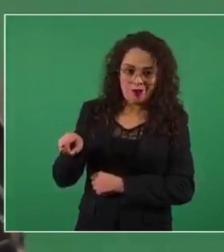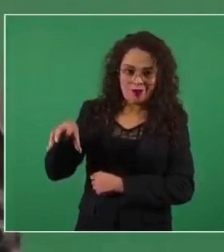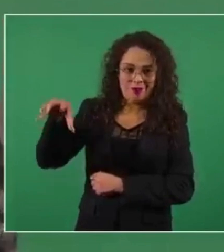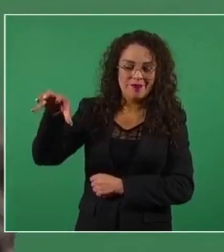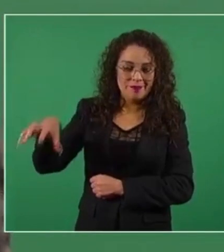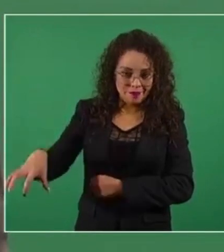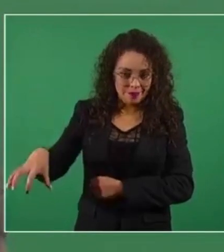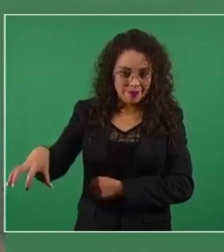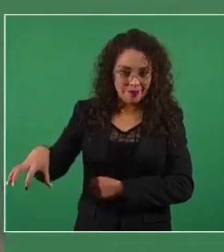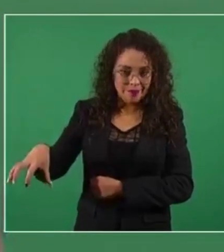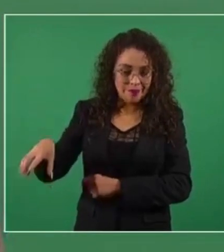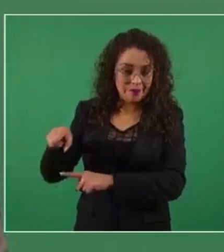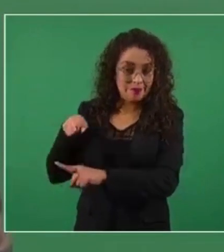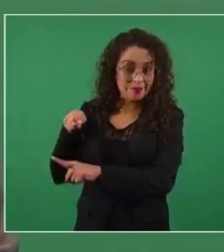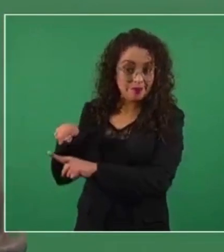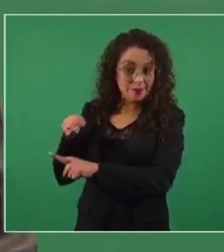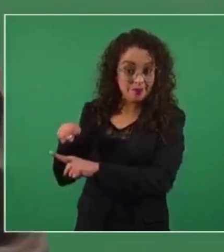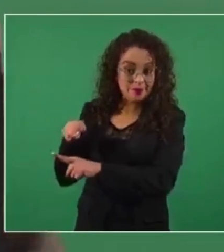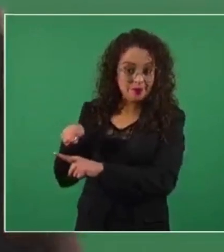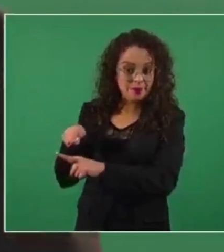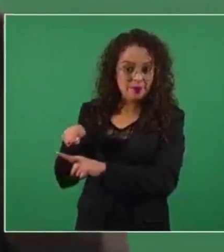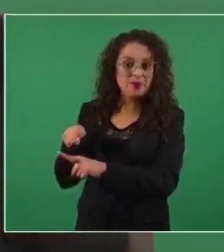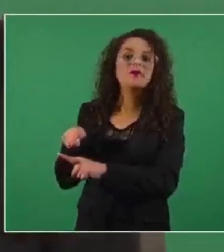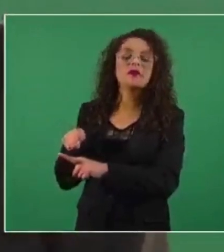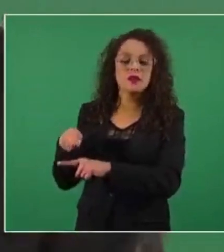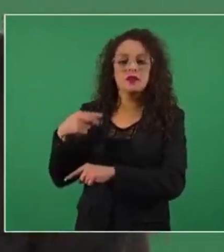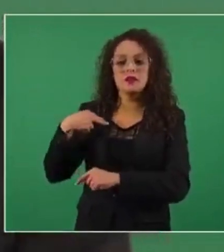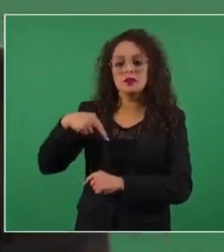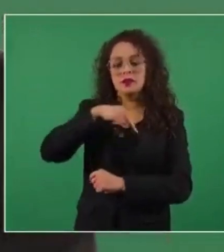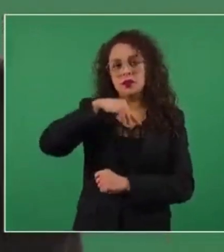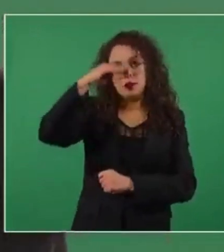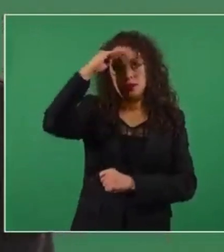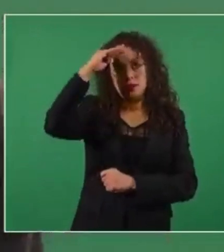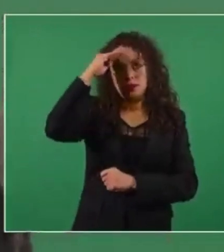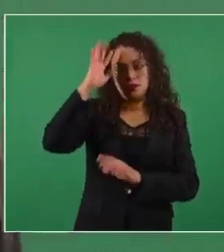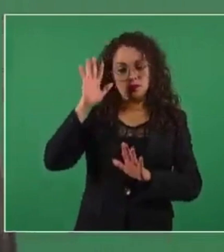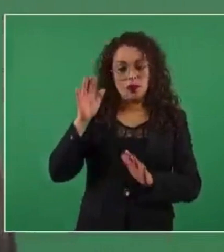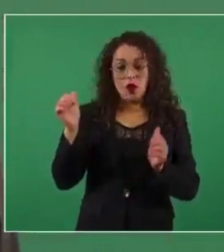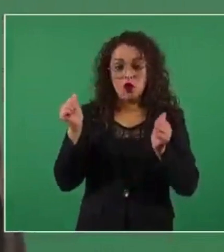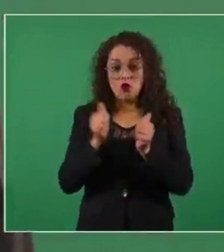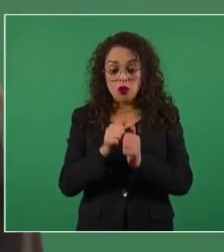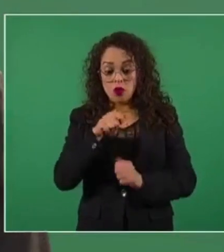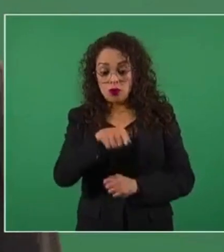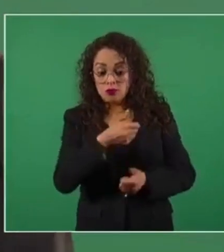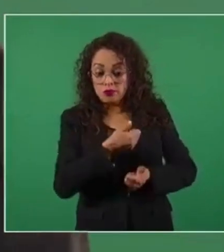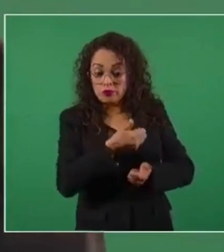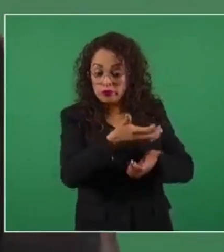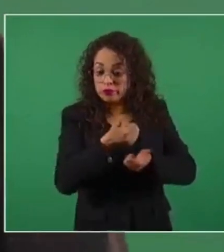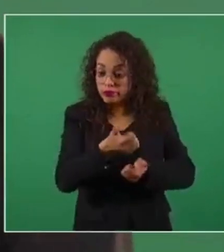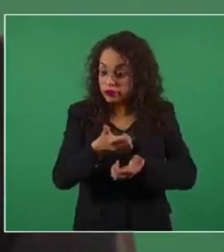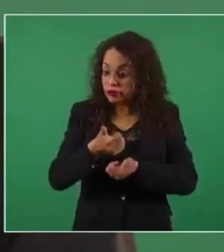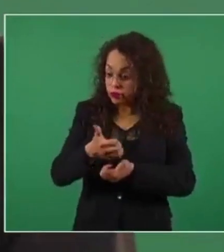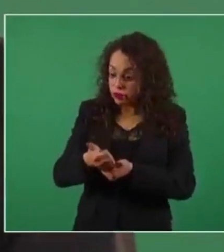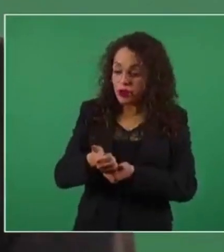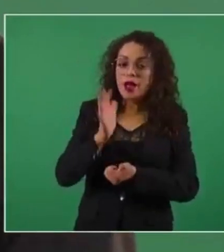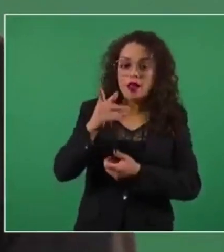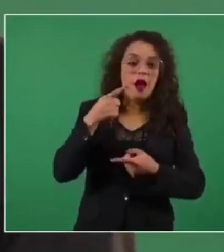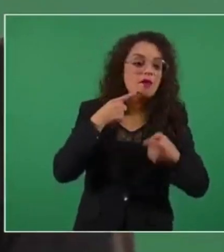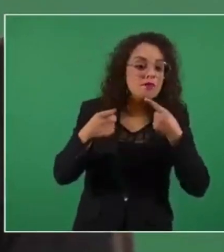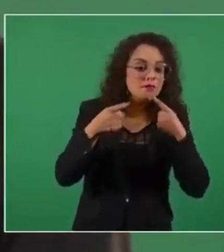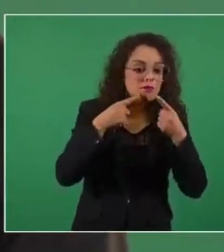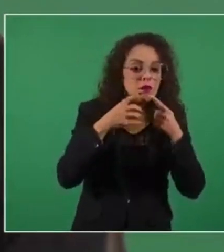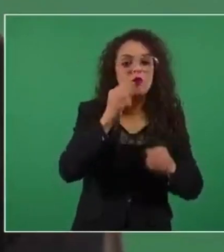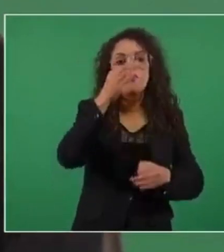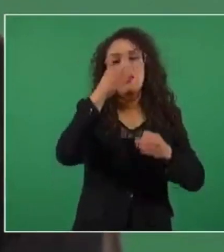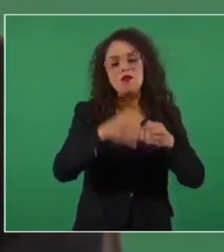Se está buscando un acuerdo, ya con los distribuidores se logró un